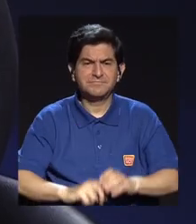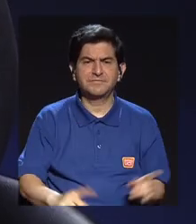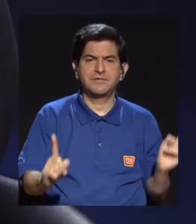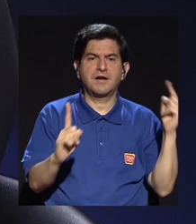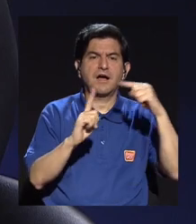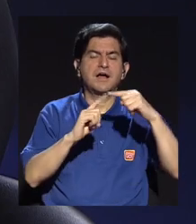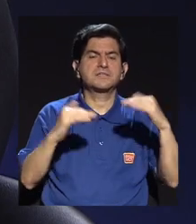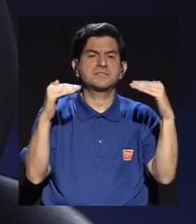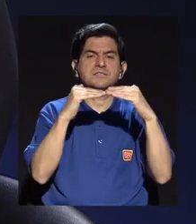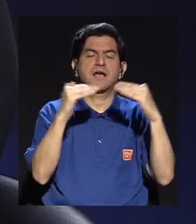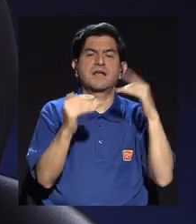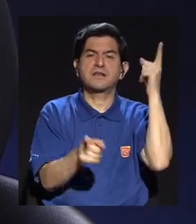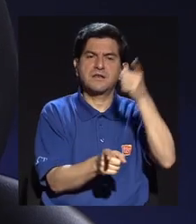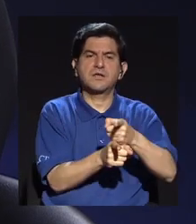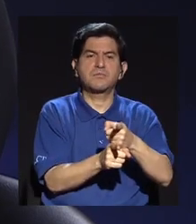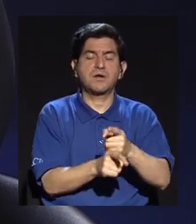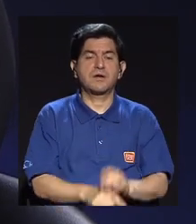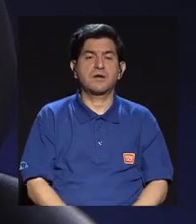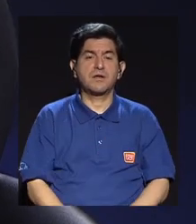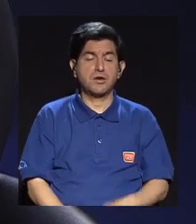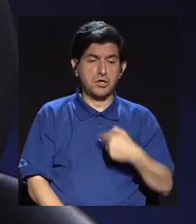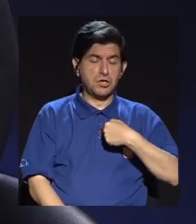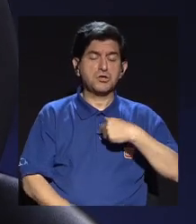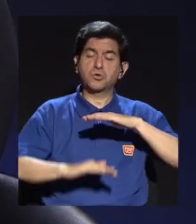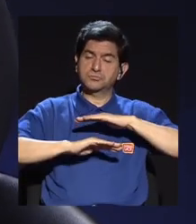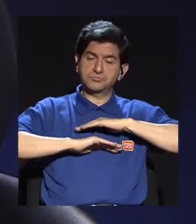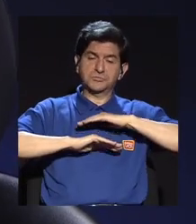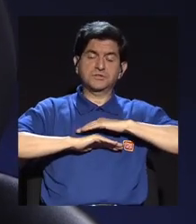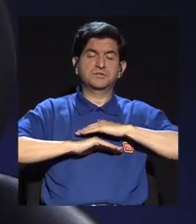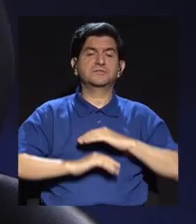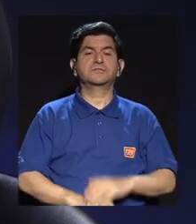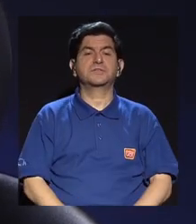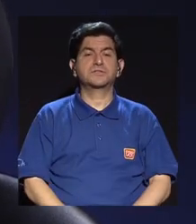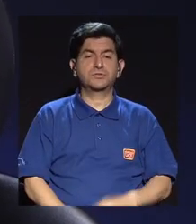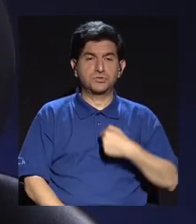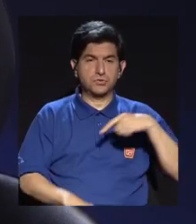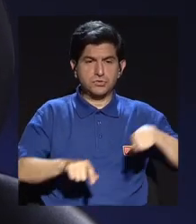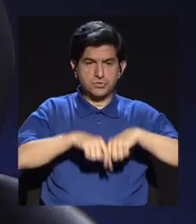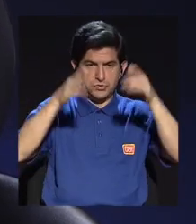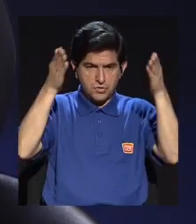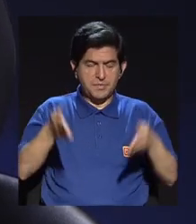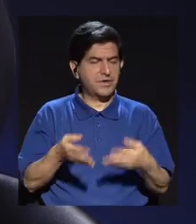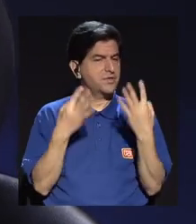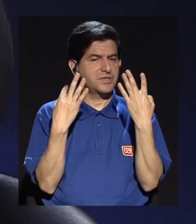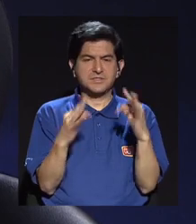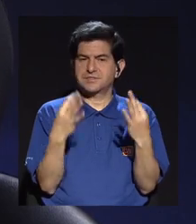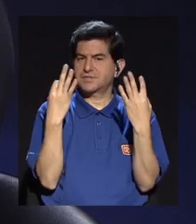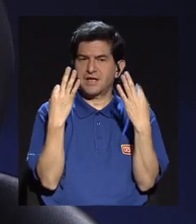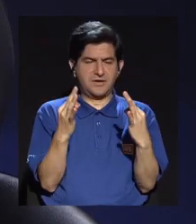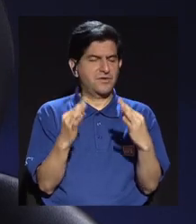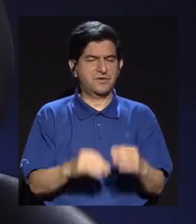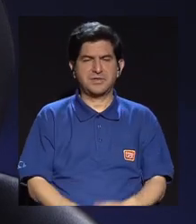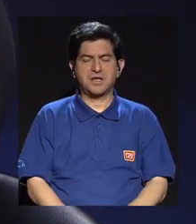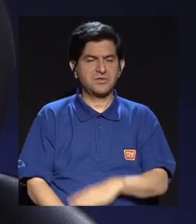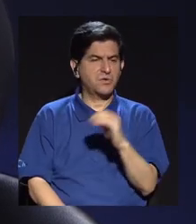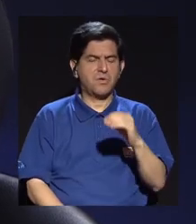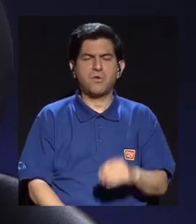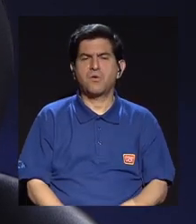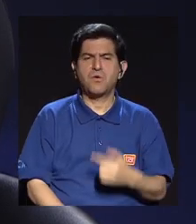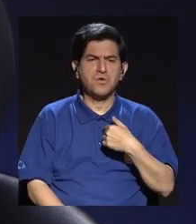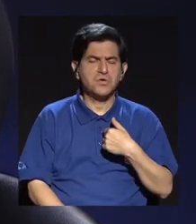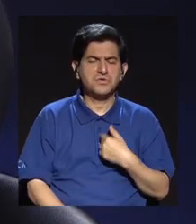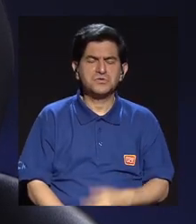instancias que tiene que llegar. Y hasta ahí yo me siento satisfecho. Yo como periodista no pretendo o no aplaudiría